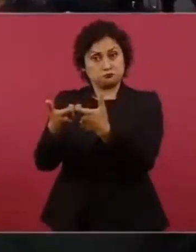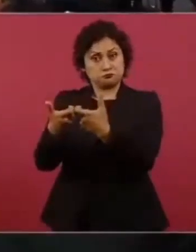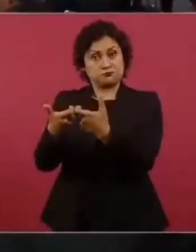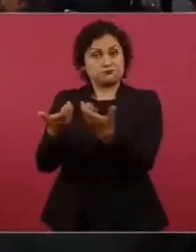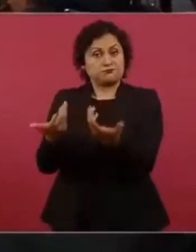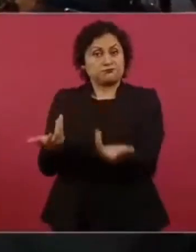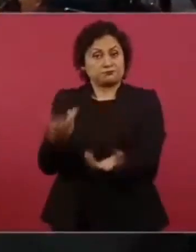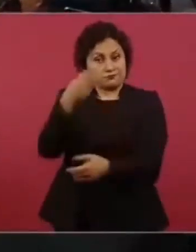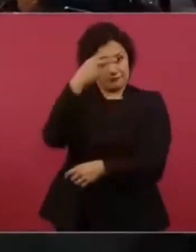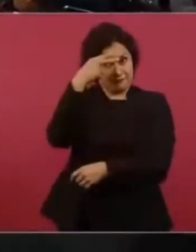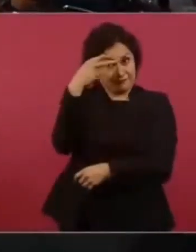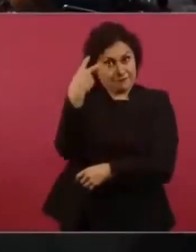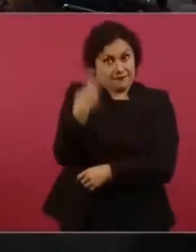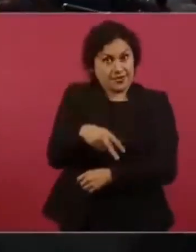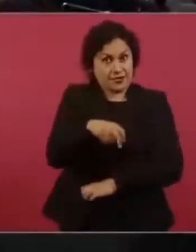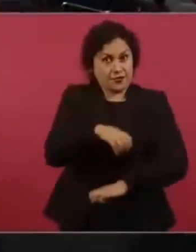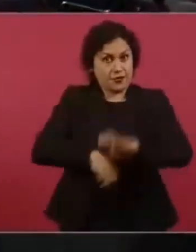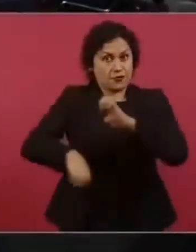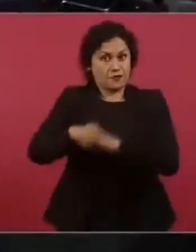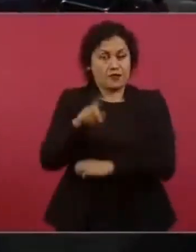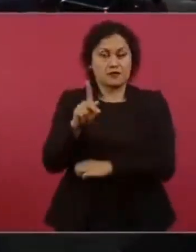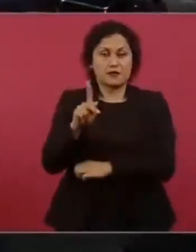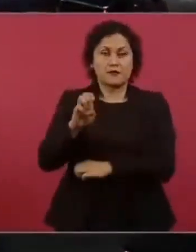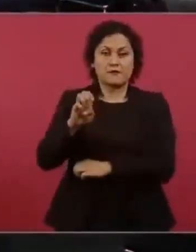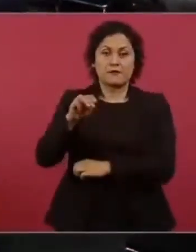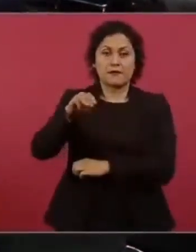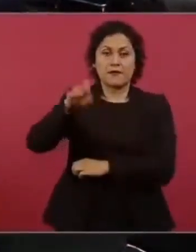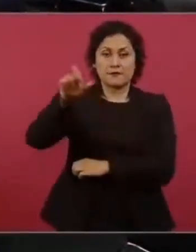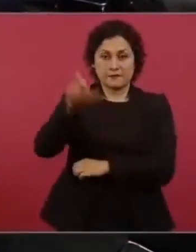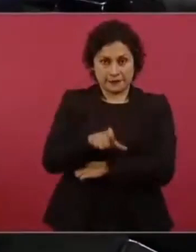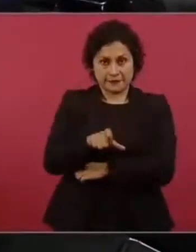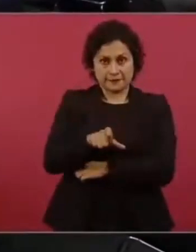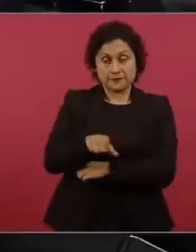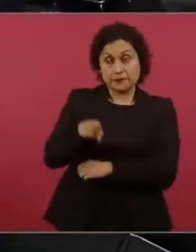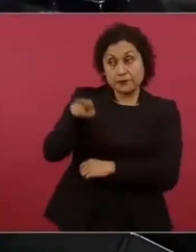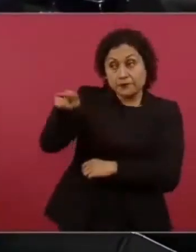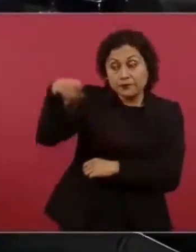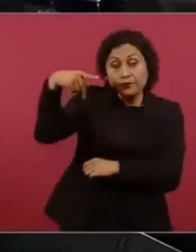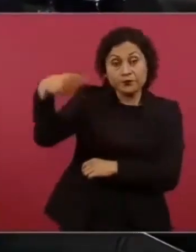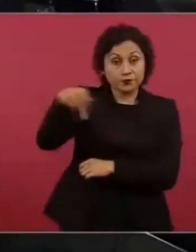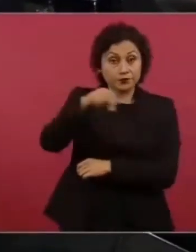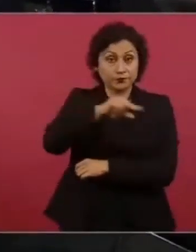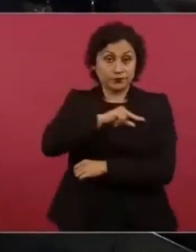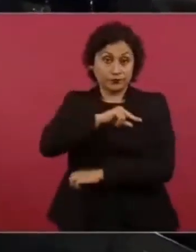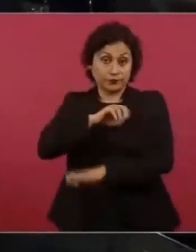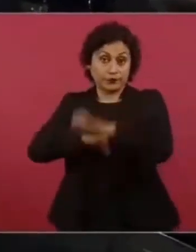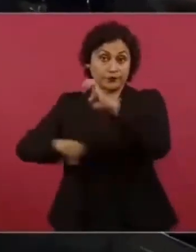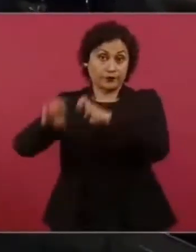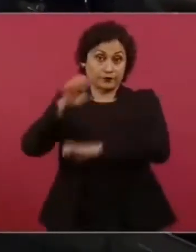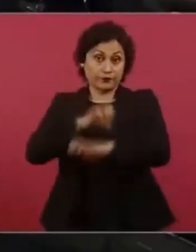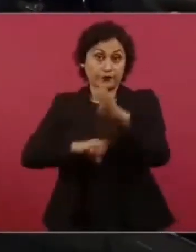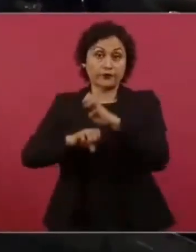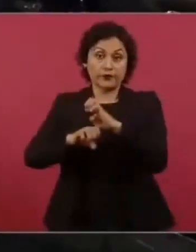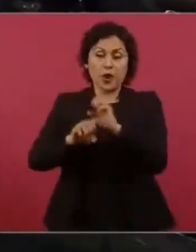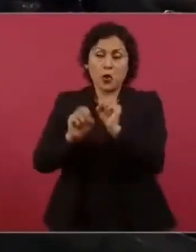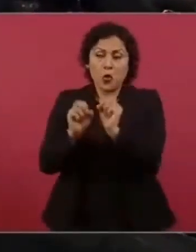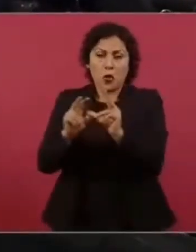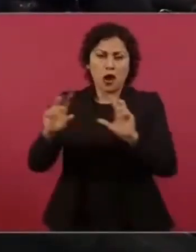Pemex va a contar con más del 50 por ciento,